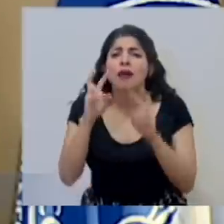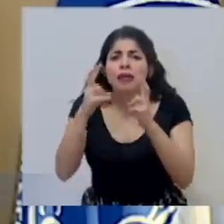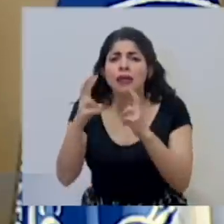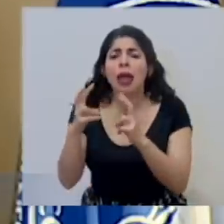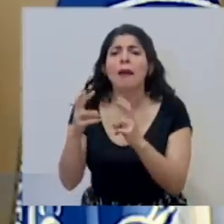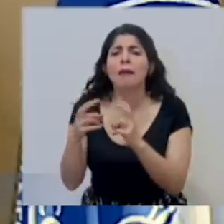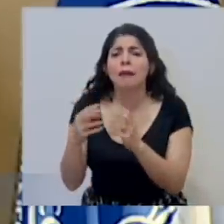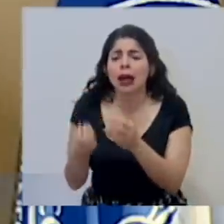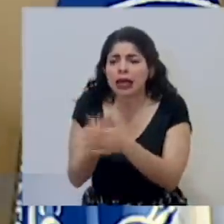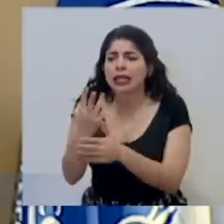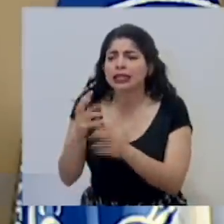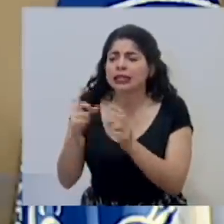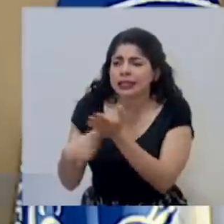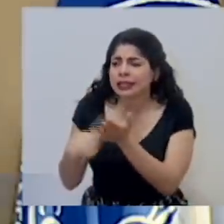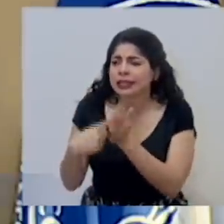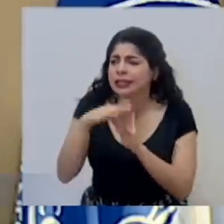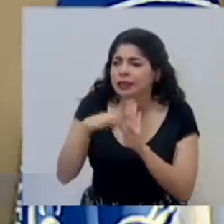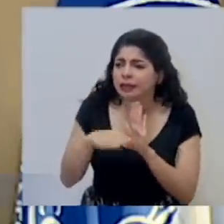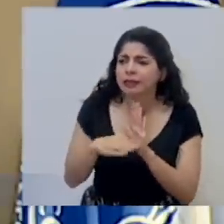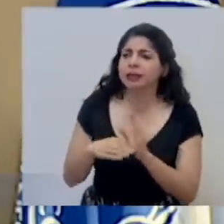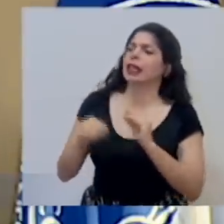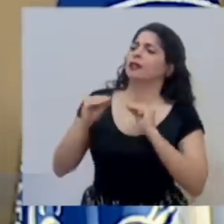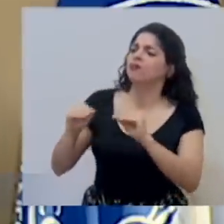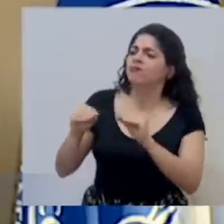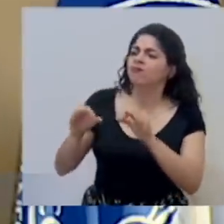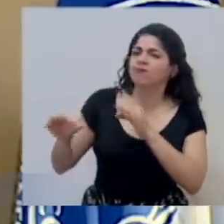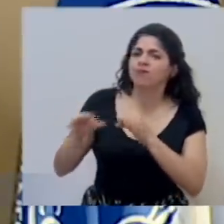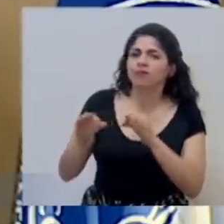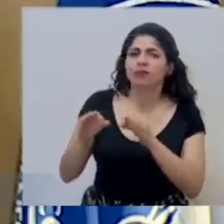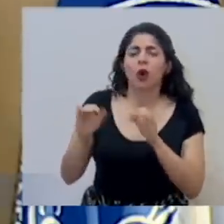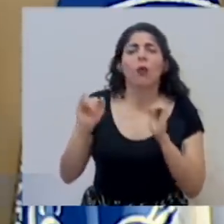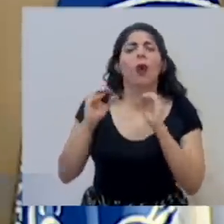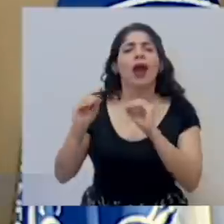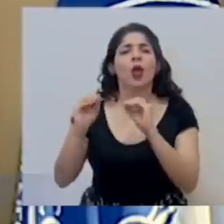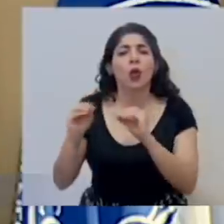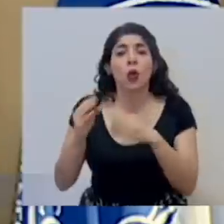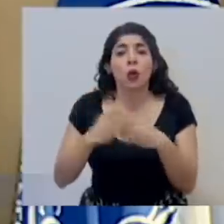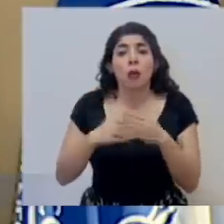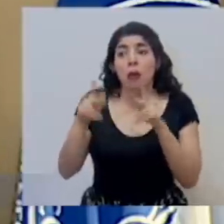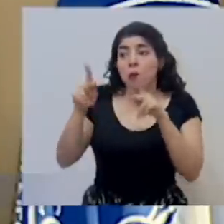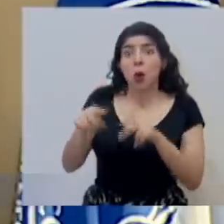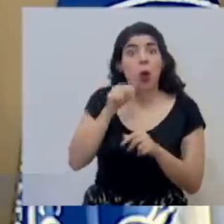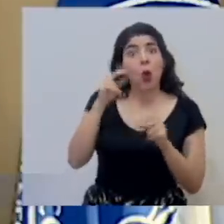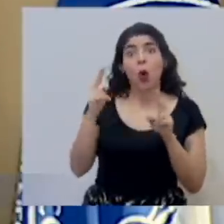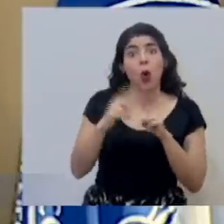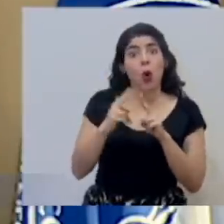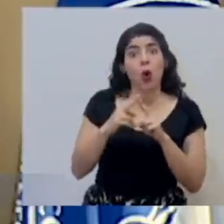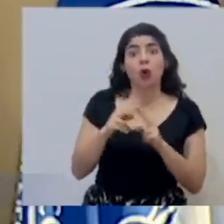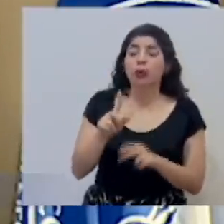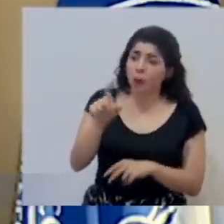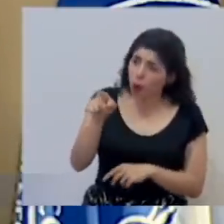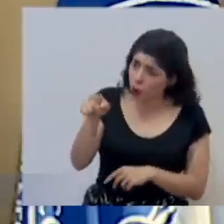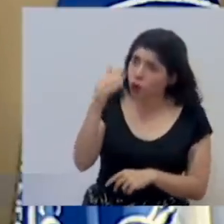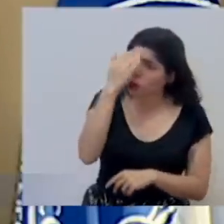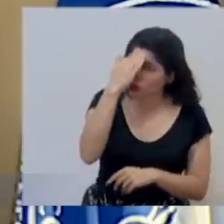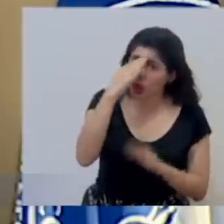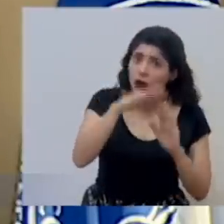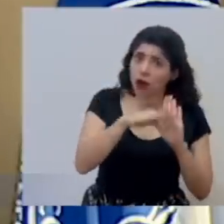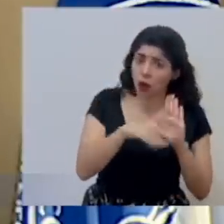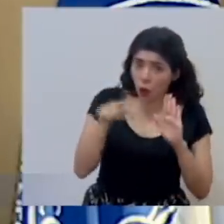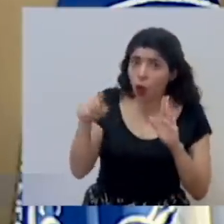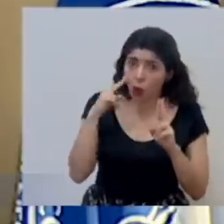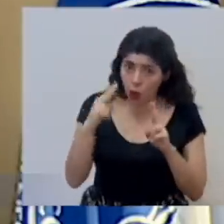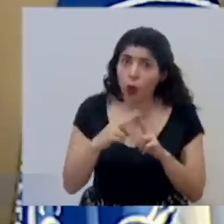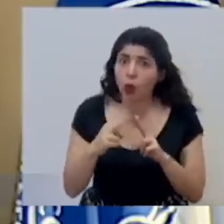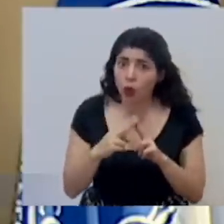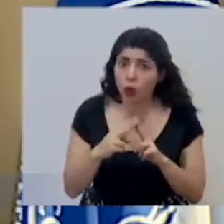hablemos del tema, eduquémonos unos a otros, no importa incluso si es una persona extraña, preguntémosle si conoce las